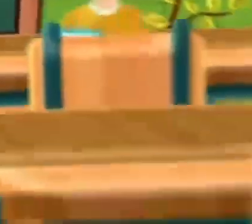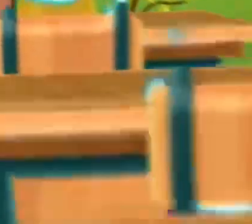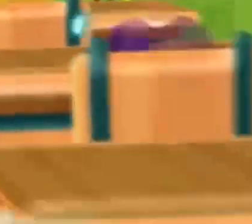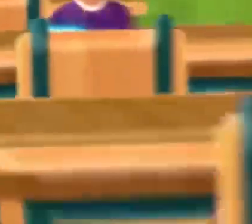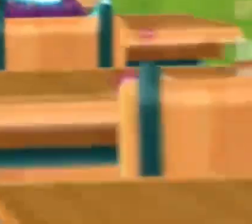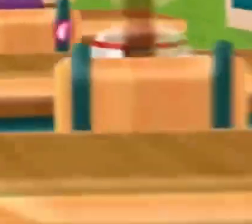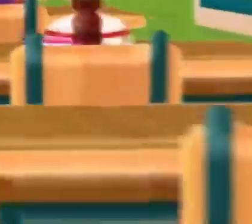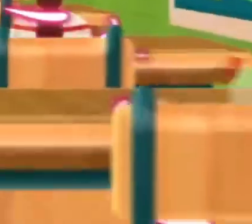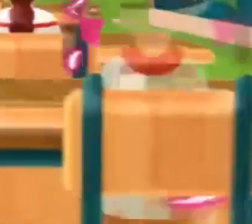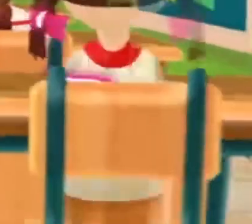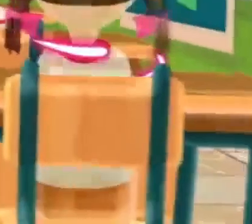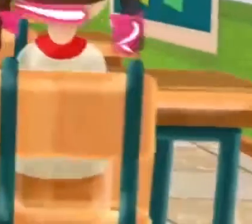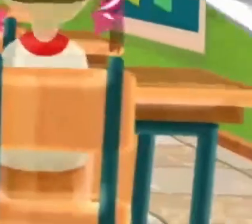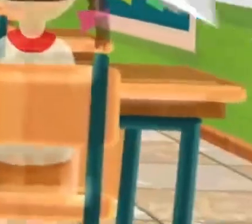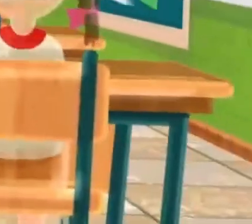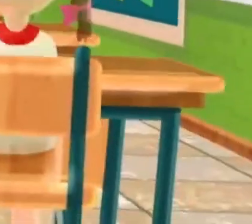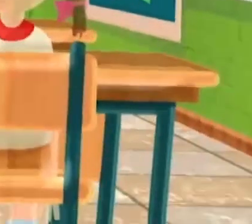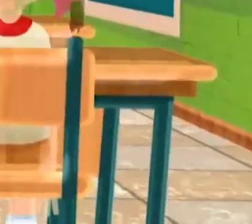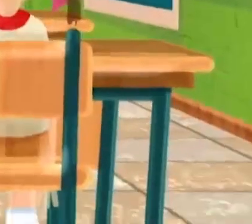¡Presente, profe!